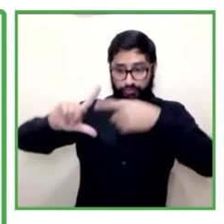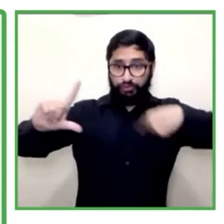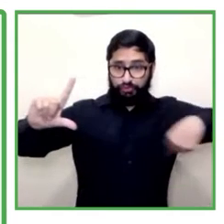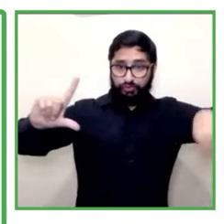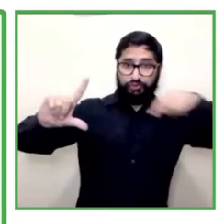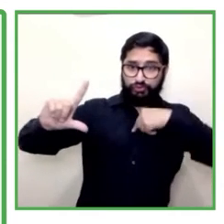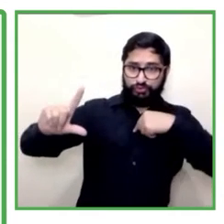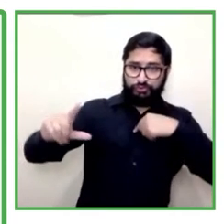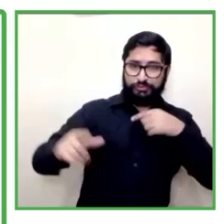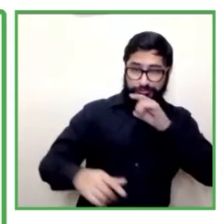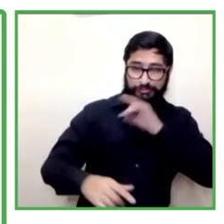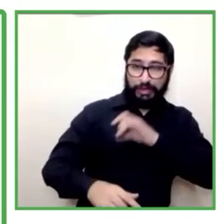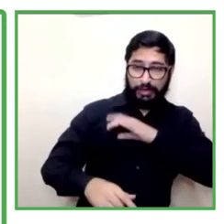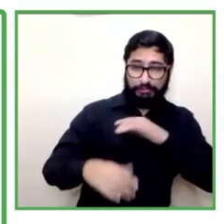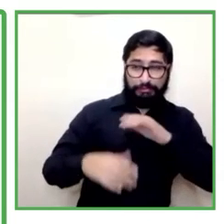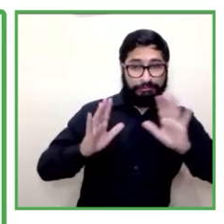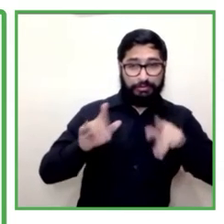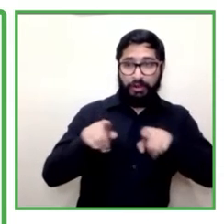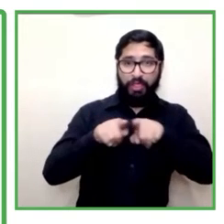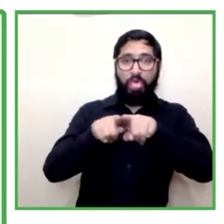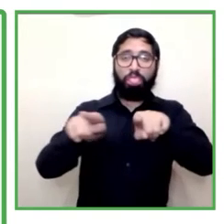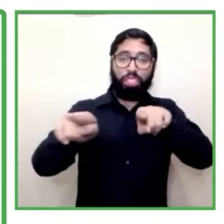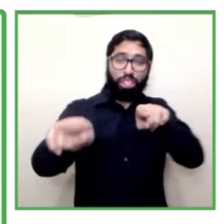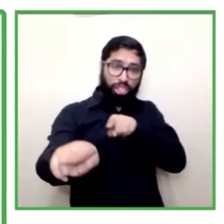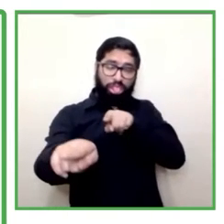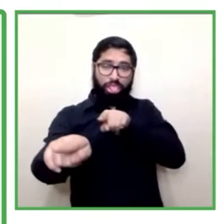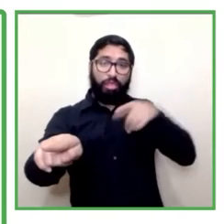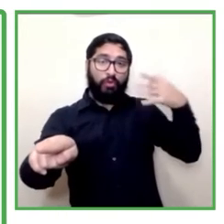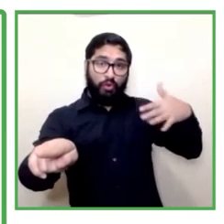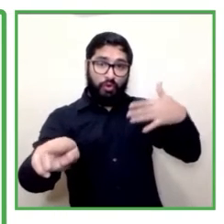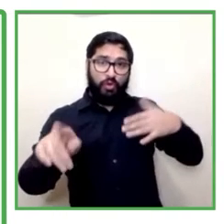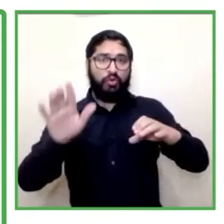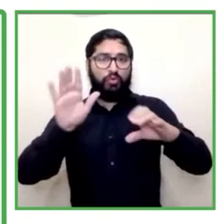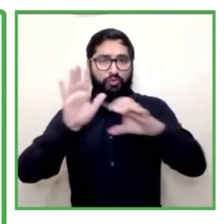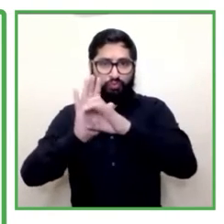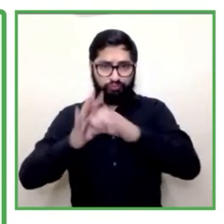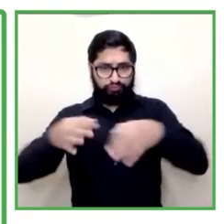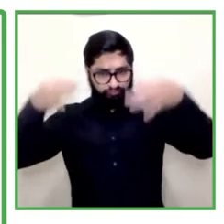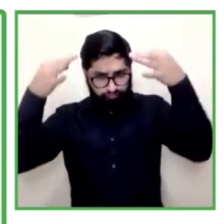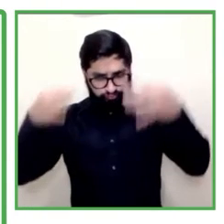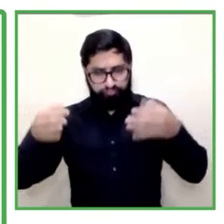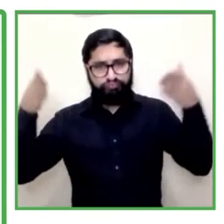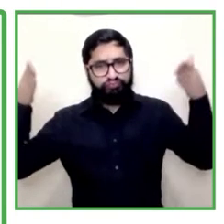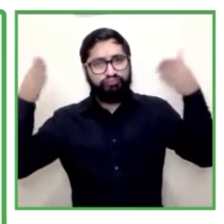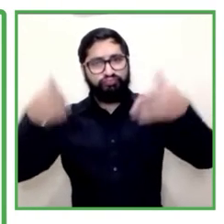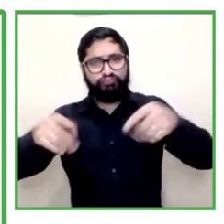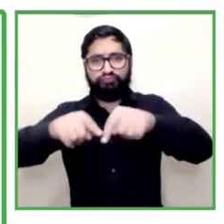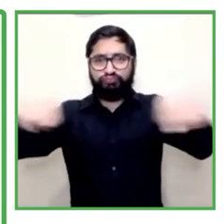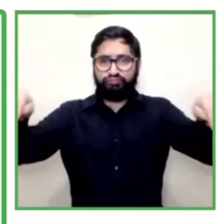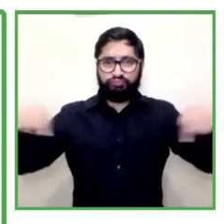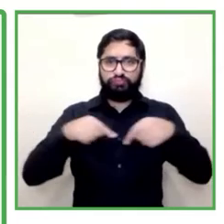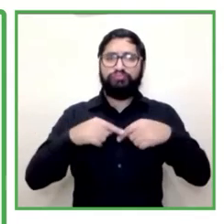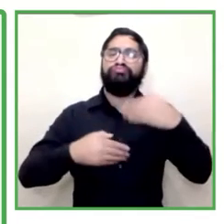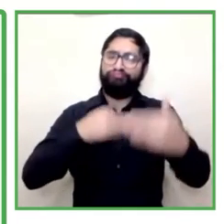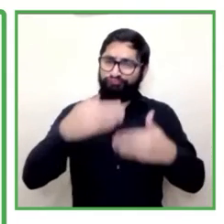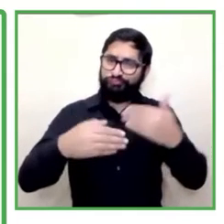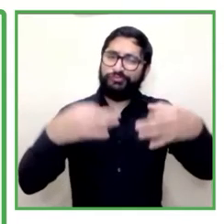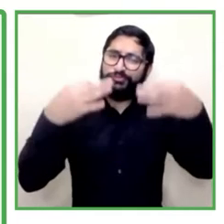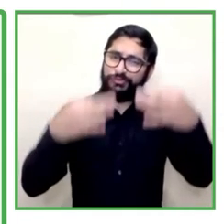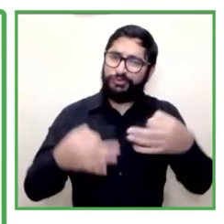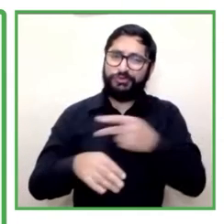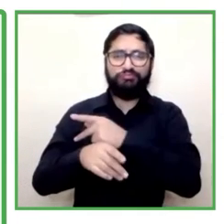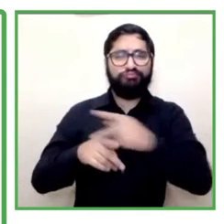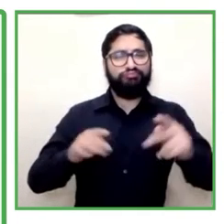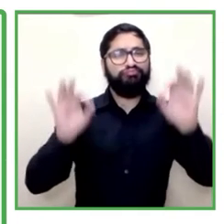nosotros para poder constituir un espacio seguro, protegido, acompañado y productivo, escogimos este